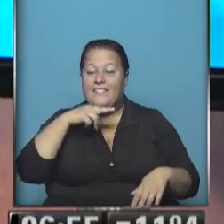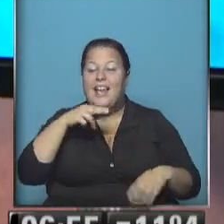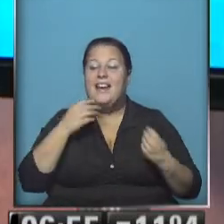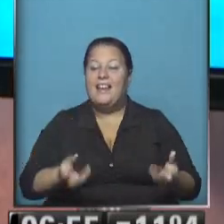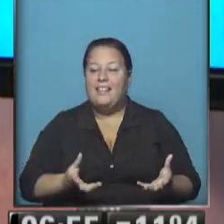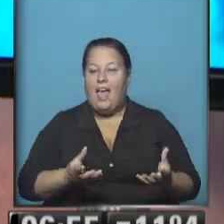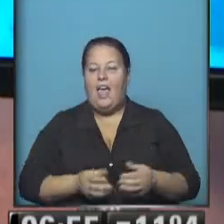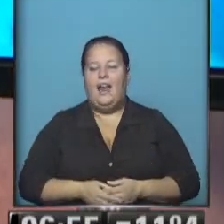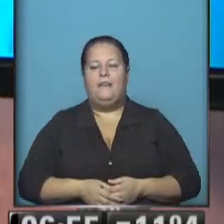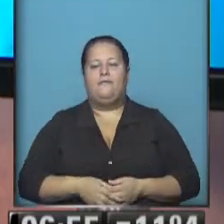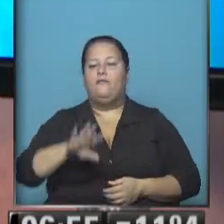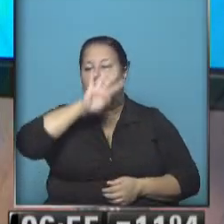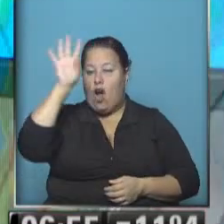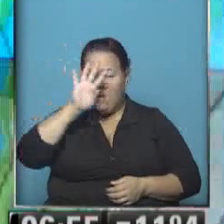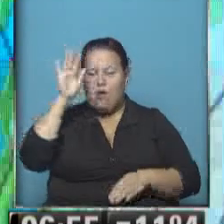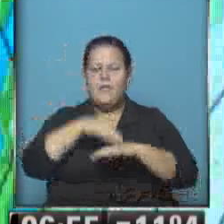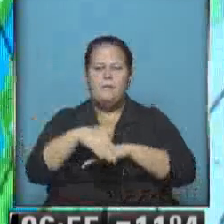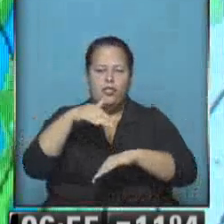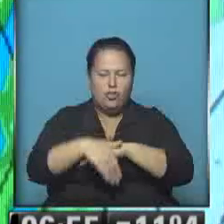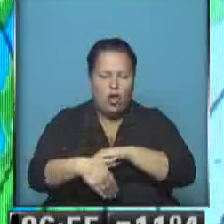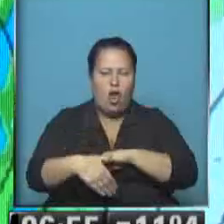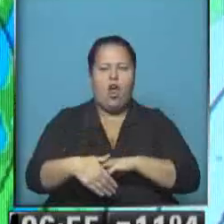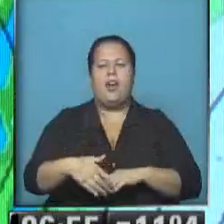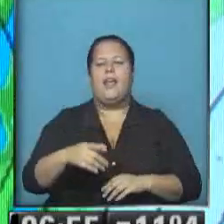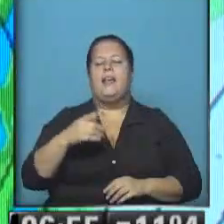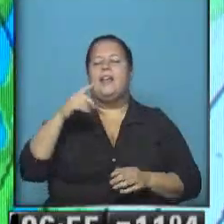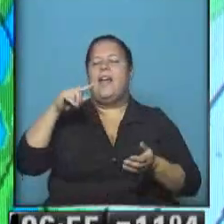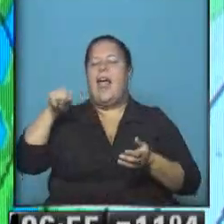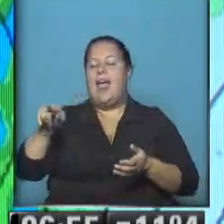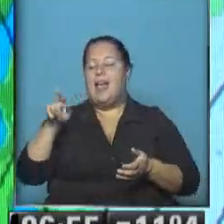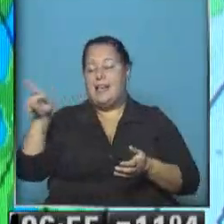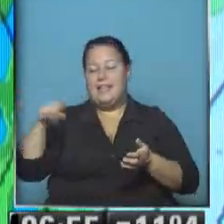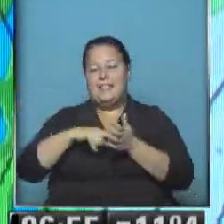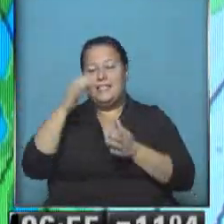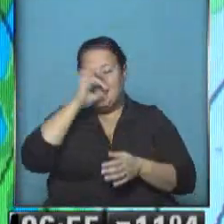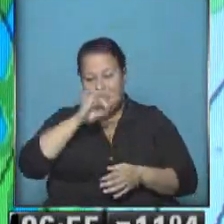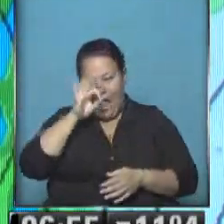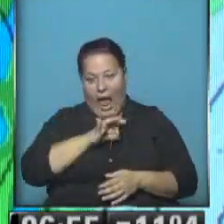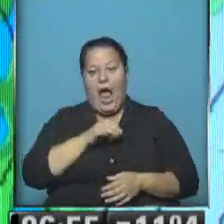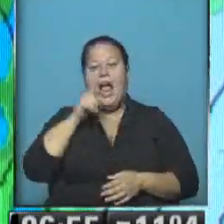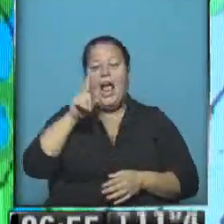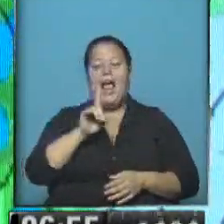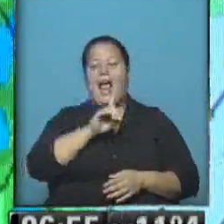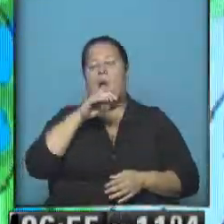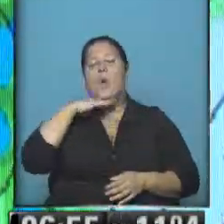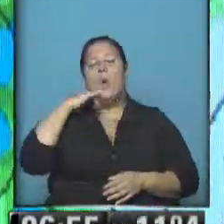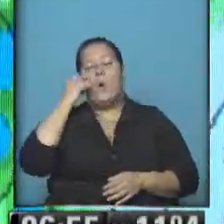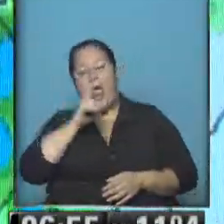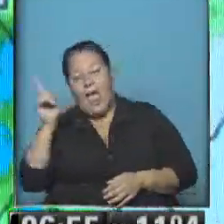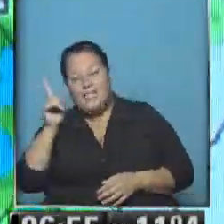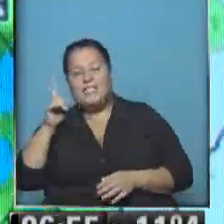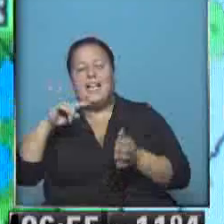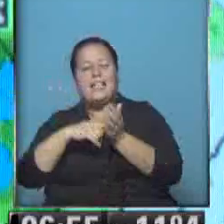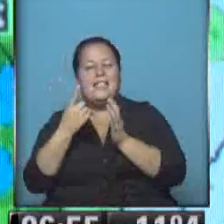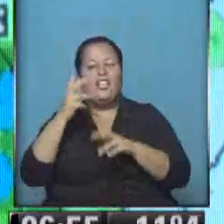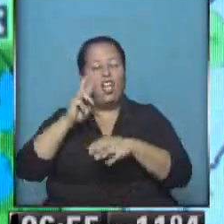viernes. Hermosa, Misiones, este centro de Chaco. Ahí vienen en este de Jujuy, en la zona